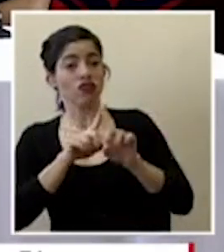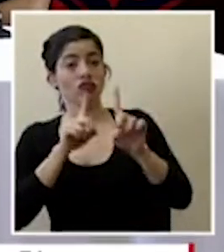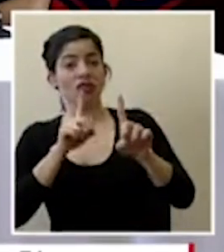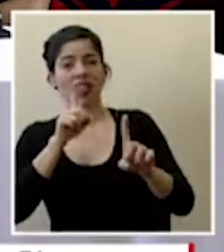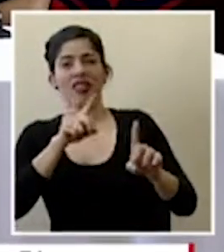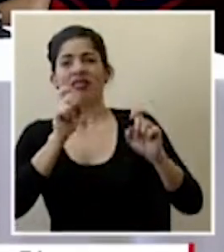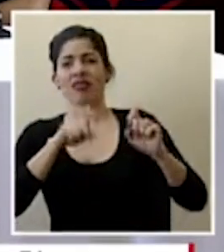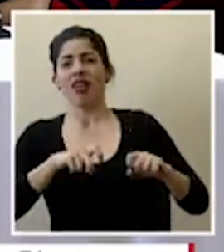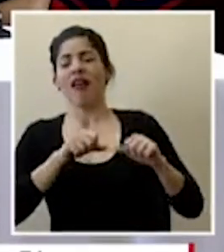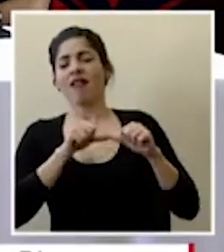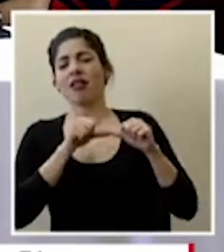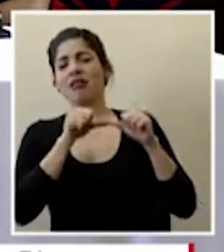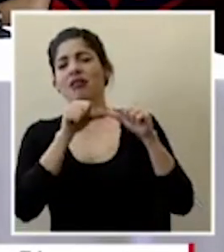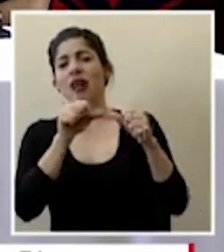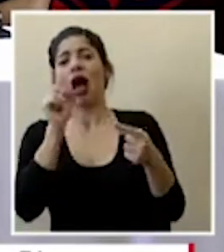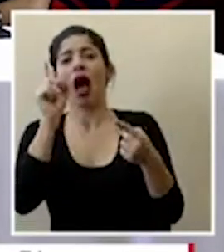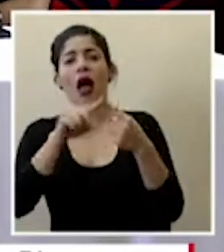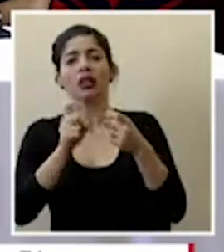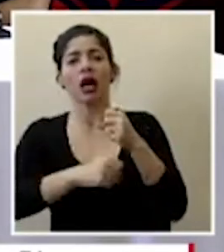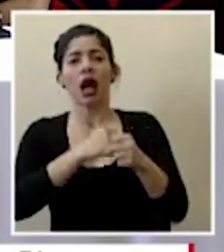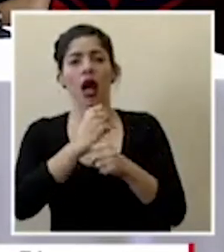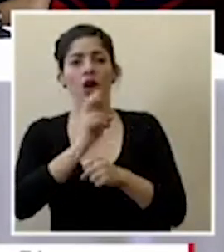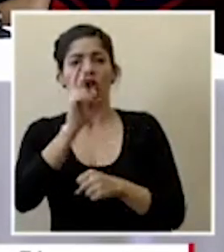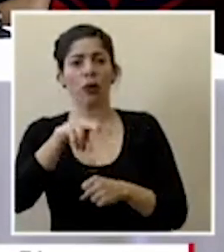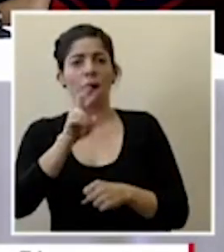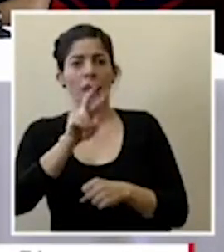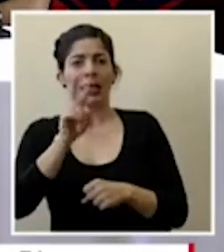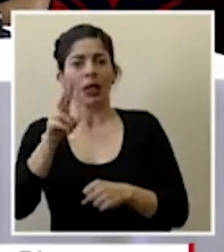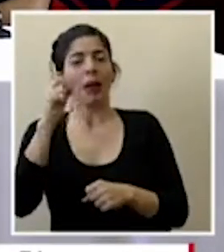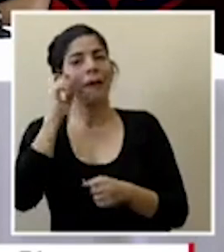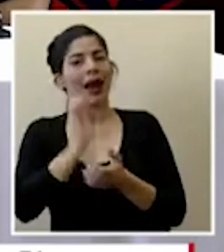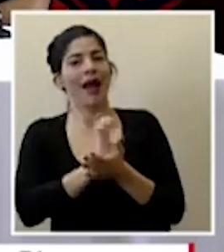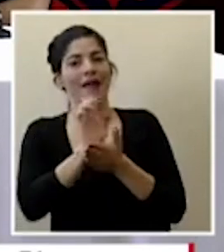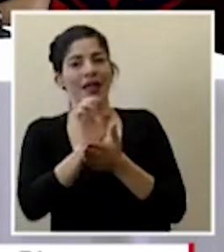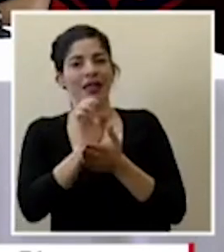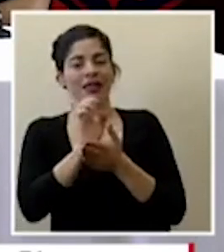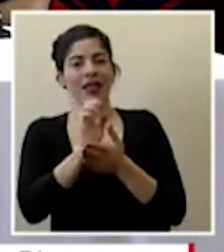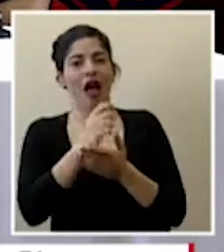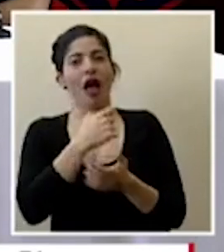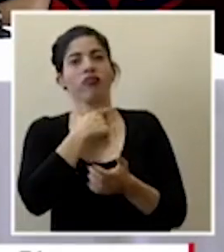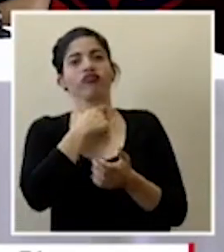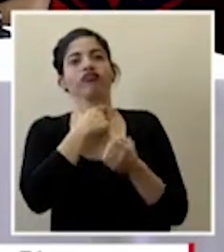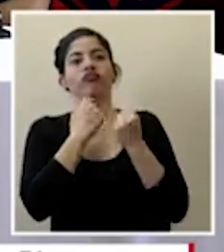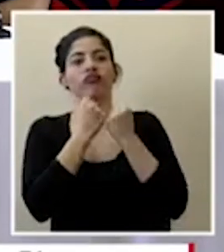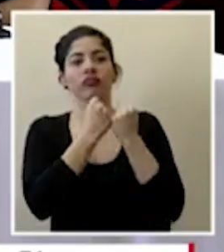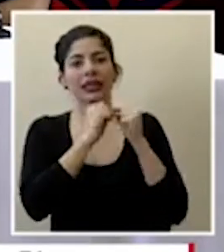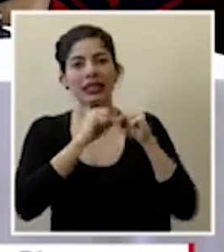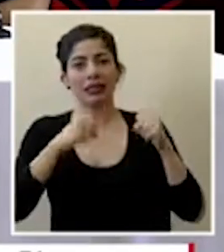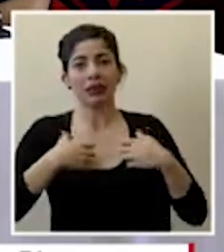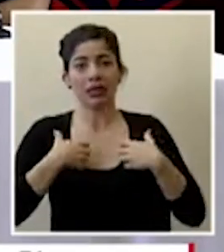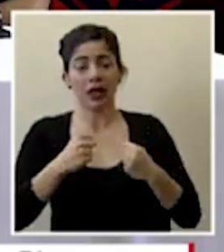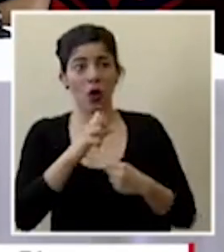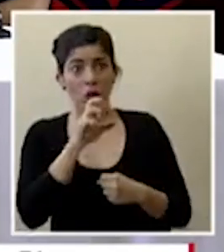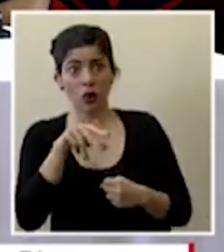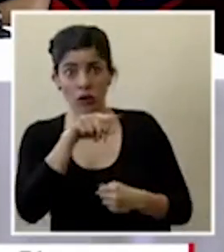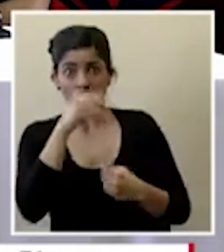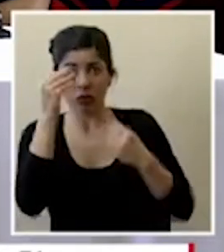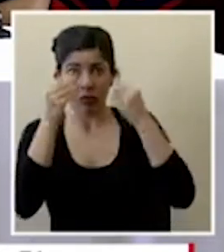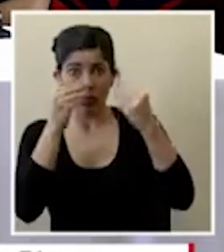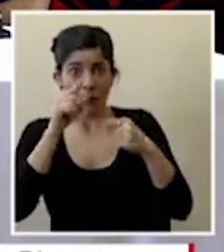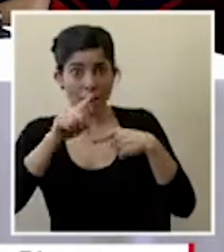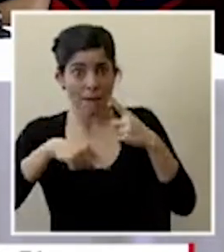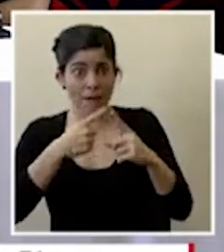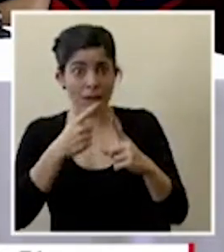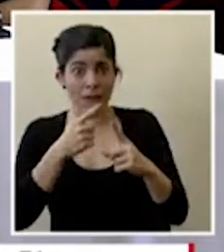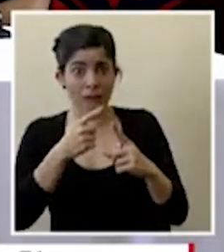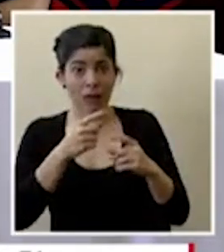extender de manera intermitente hasta el 2022 con el fin de evitar colapsos en el sistema de salud en el caso de costa rica se analizan medidas para